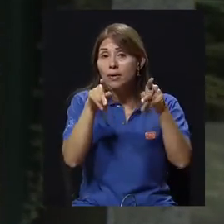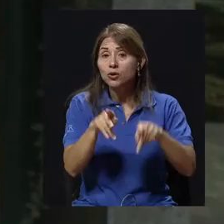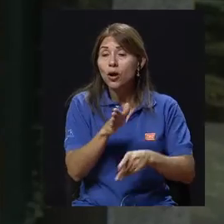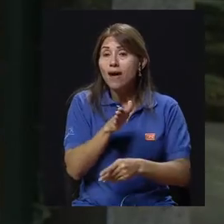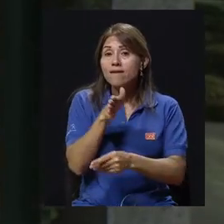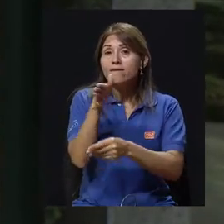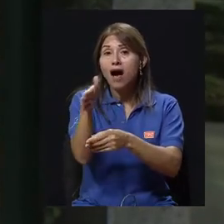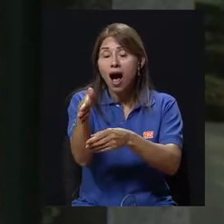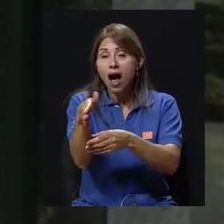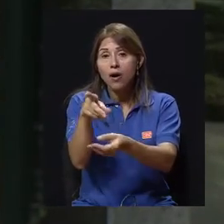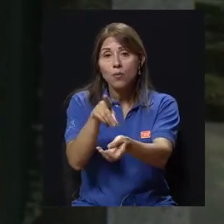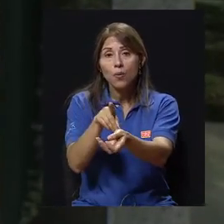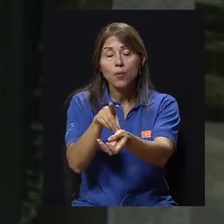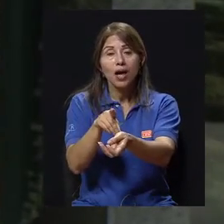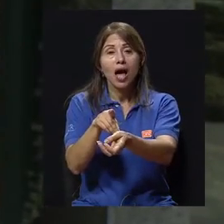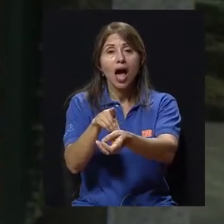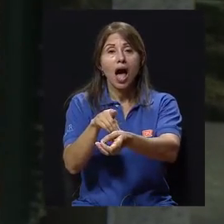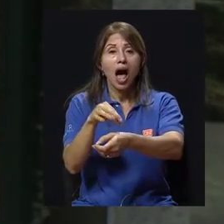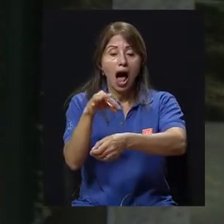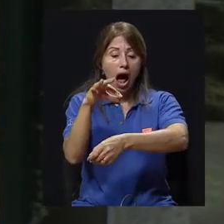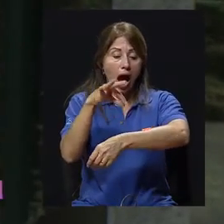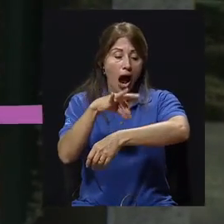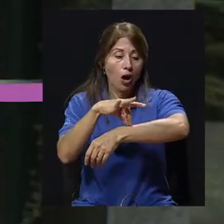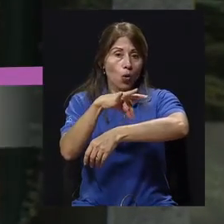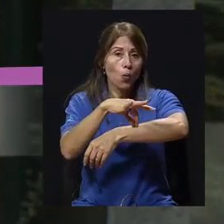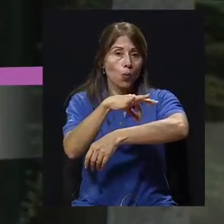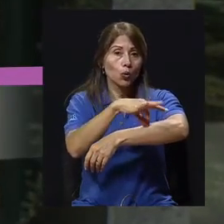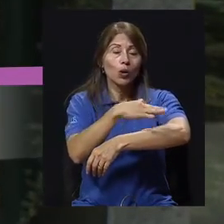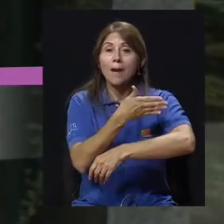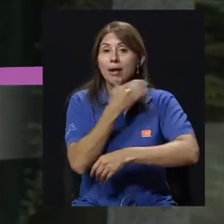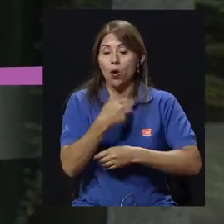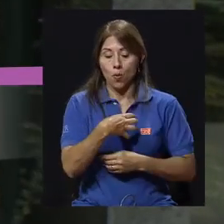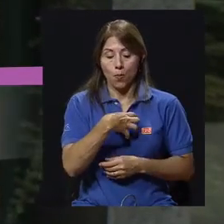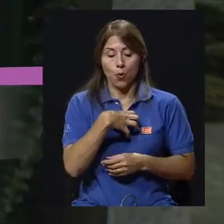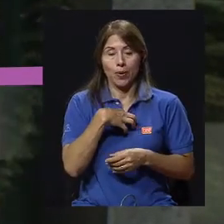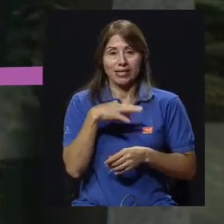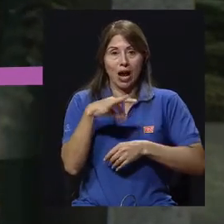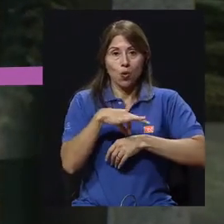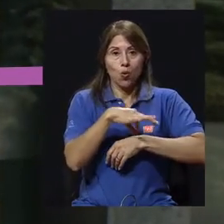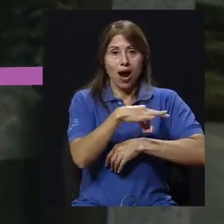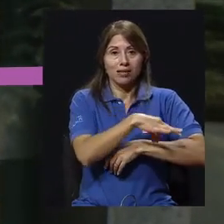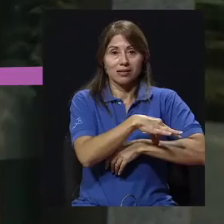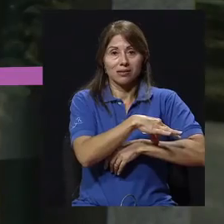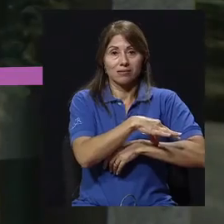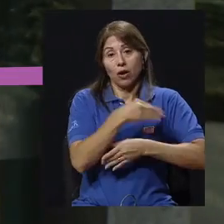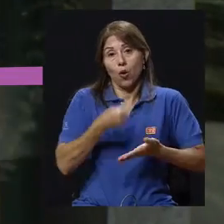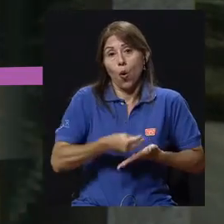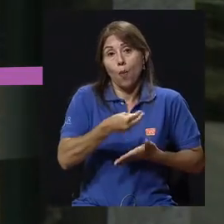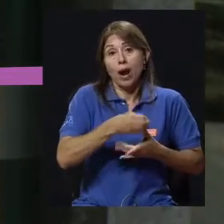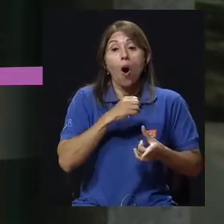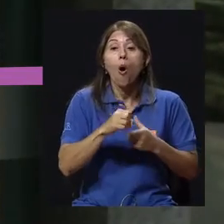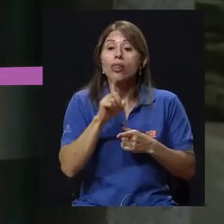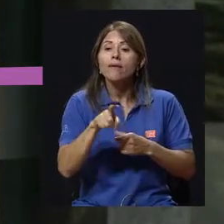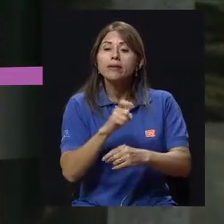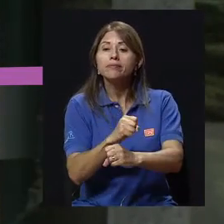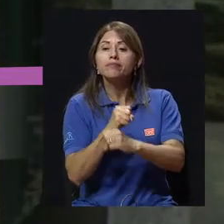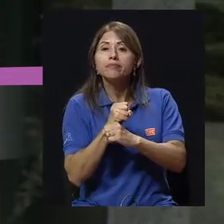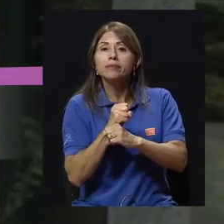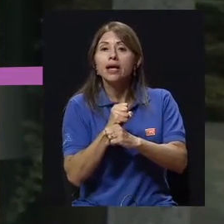a hacerse acupuntura, o lleva sus agujas, o compra sus agujas, o se garantiza que las agujas sean desechables,